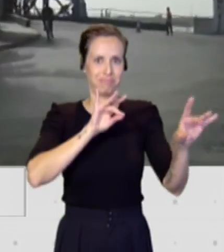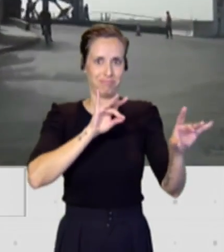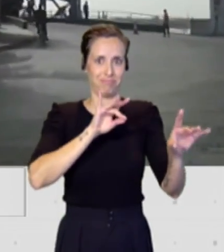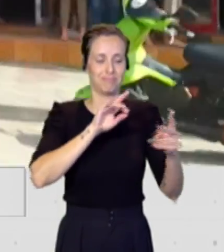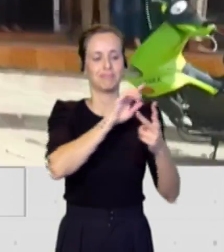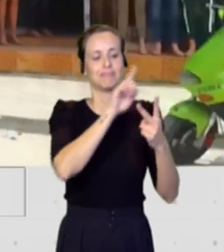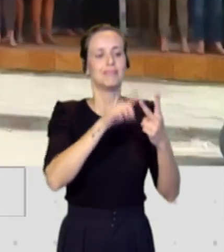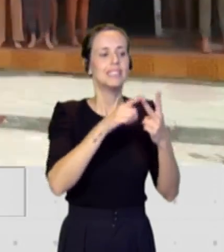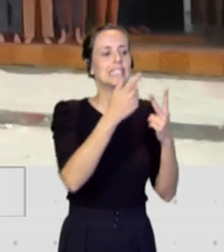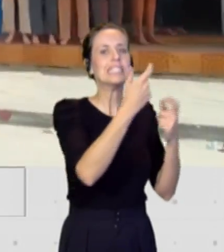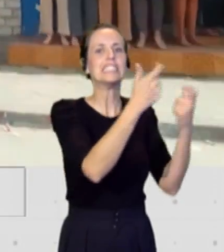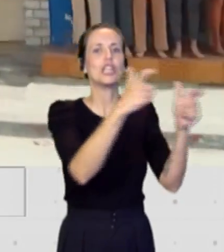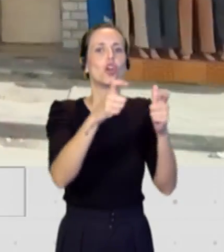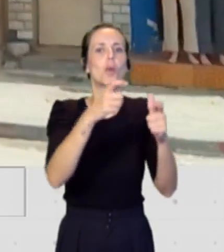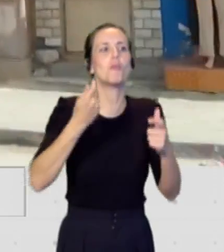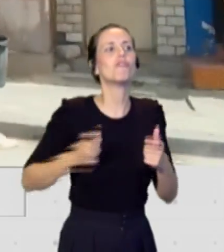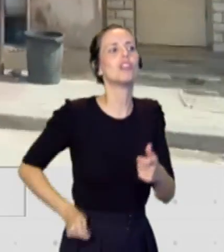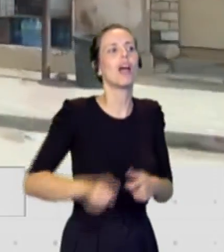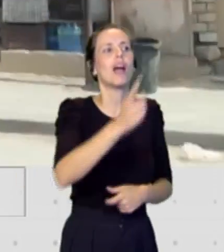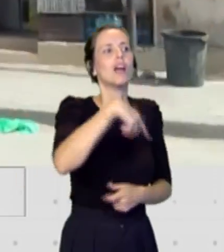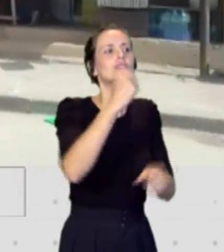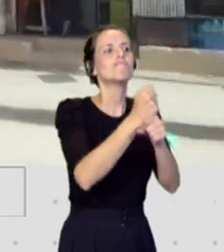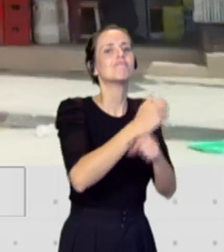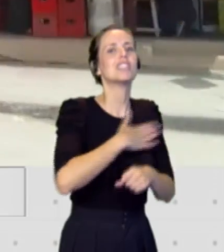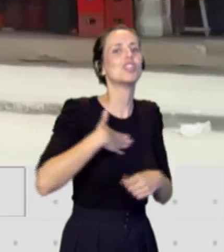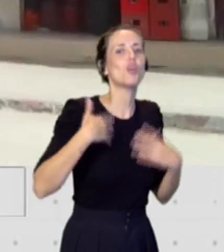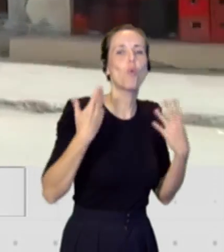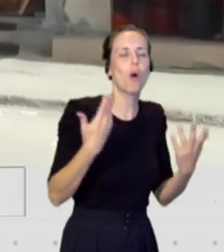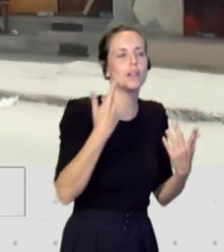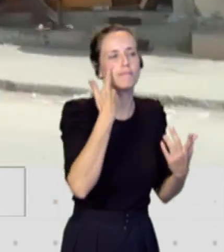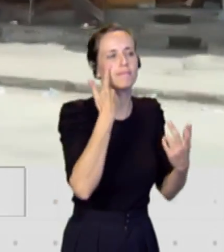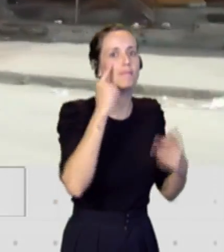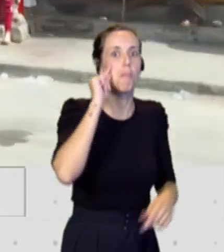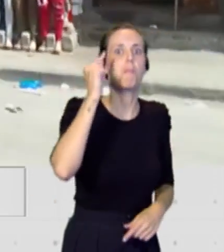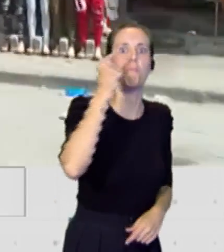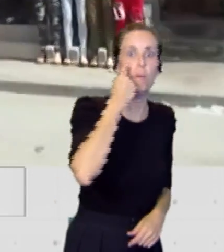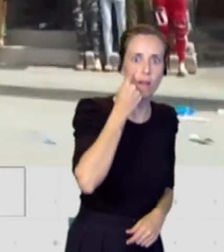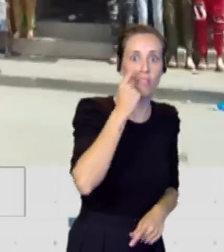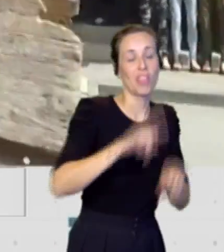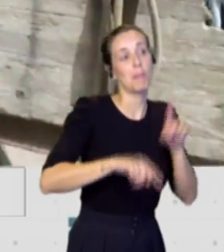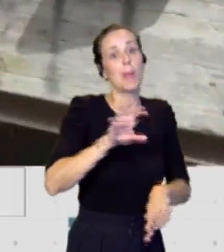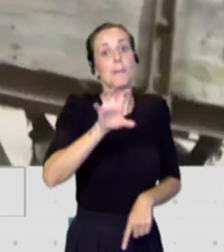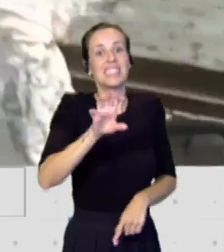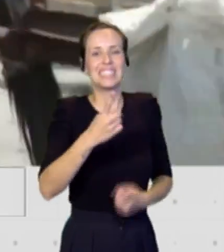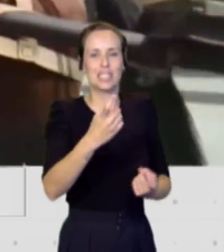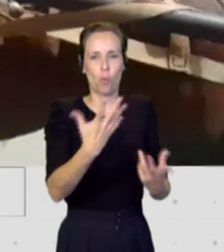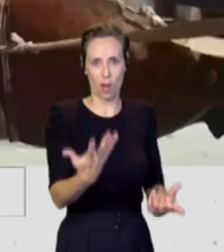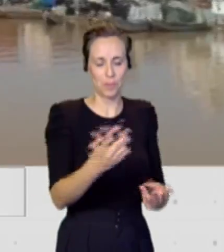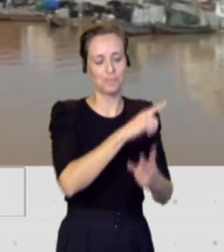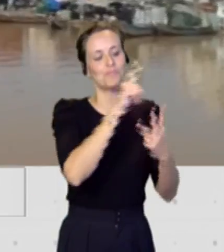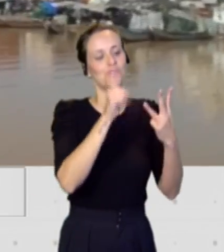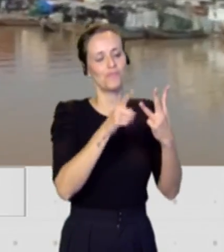profesionales en los que ellos se querían desarrollar, los sectores profesionales en los que el país los necesitaba, y ahora se ha dado esa